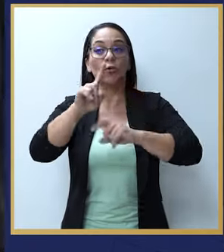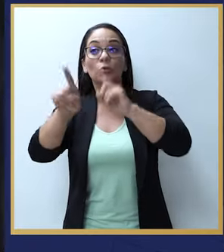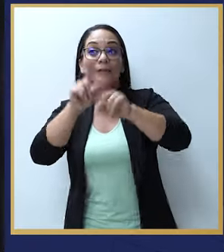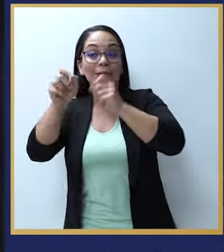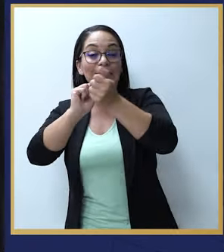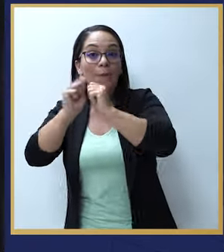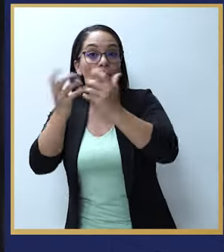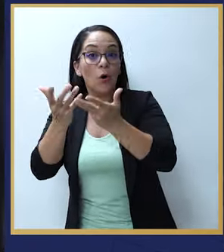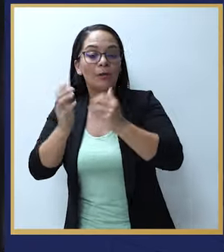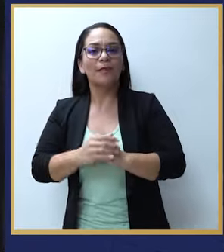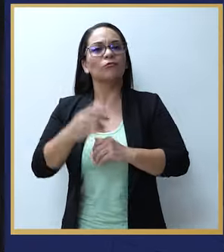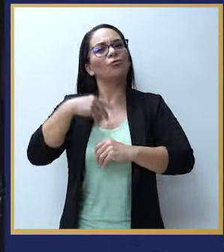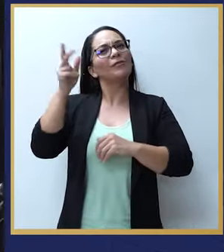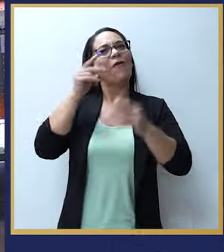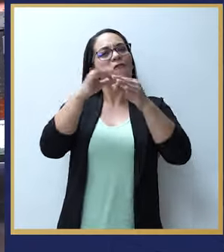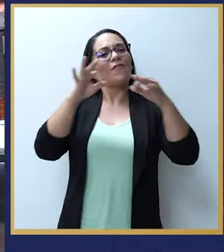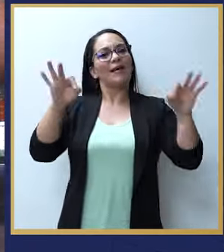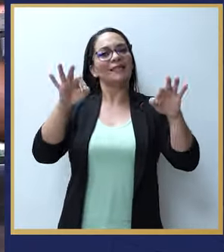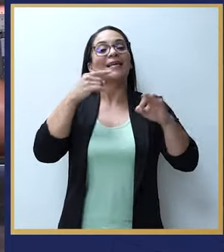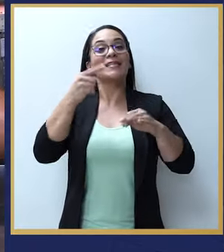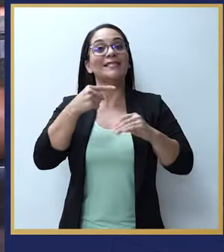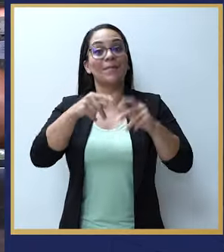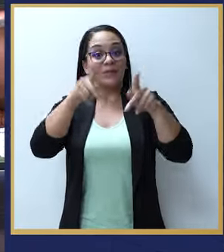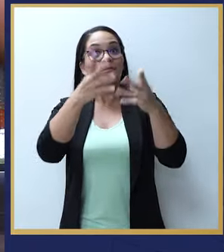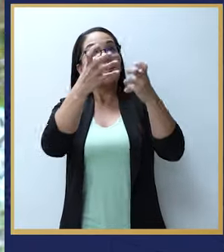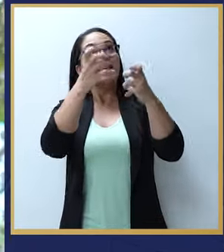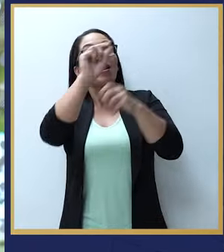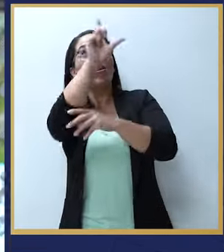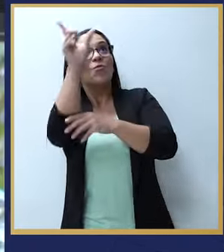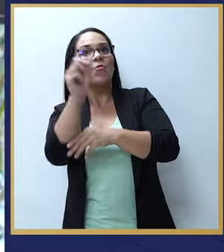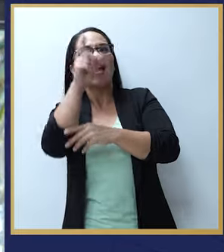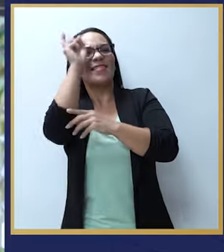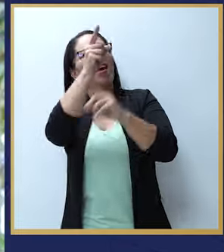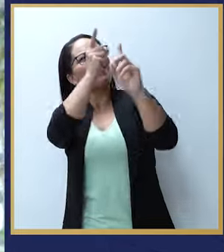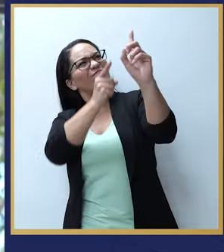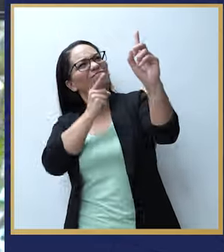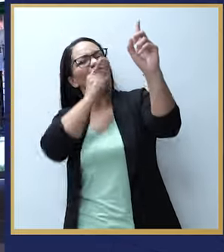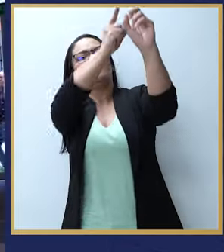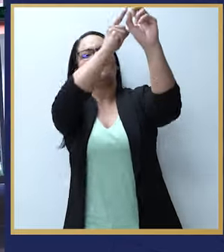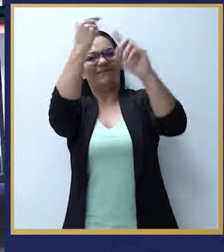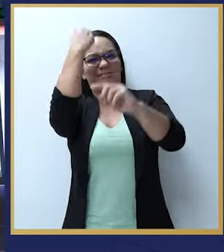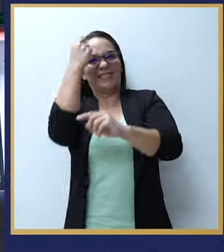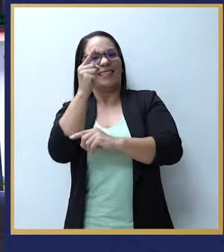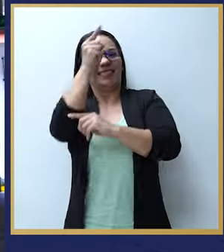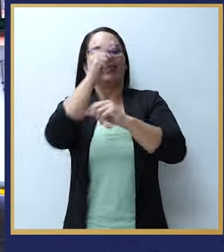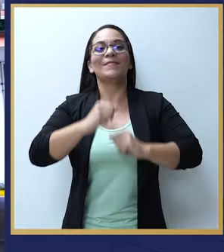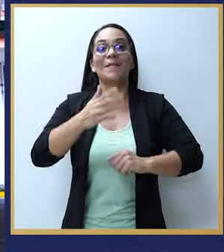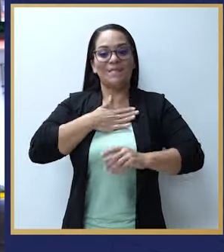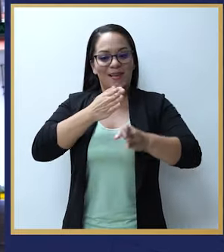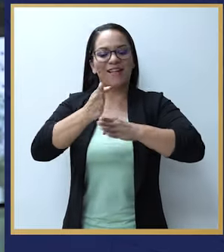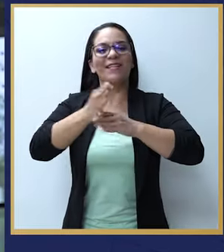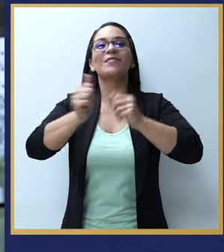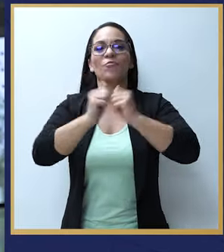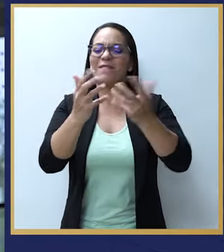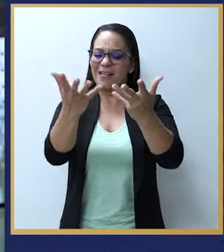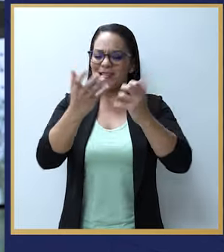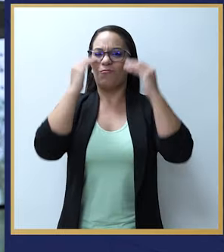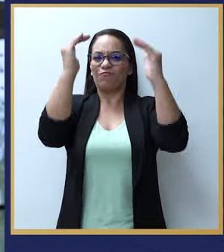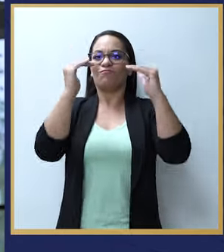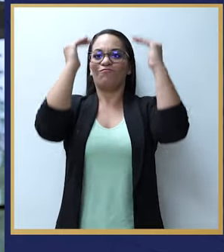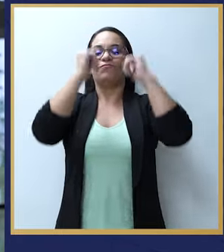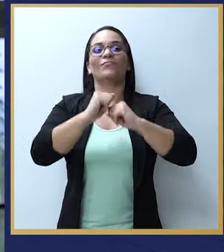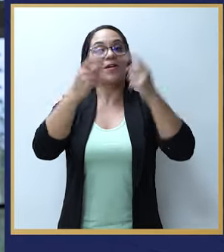y consulté por el deporte. He escuchado una frase que dice que si no quiere llegar a la luna, tiene que apuntar a las estrellas. Entonces, yo sí quisiera en mi carrera deportiva